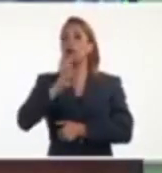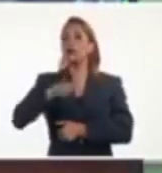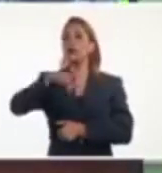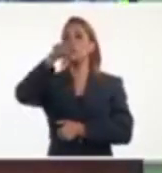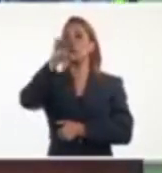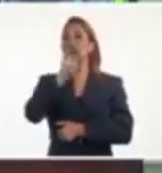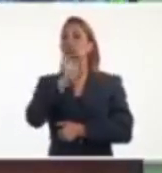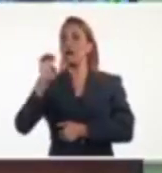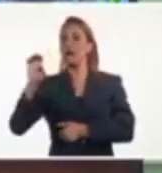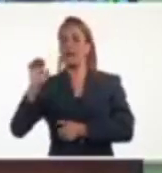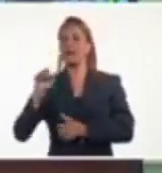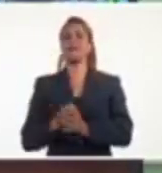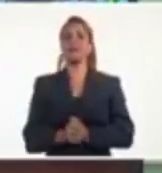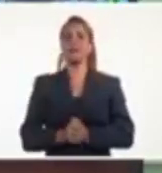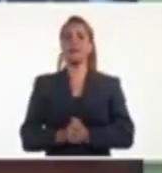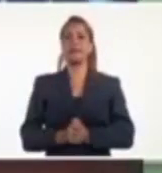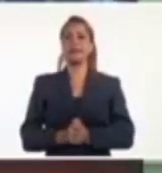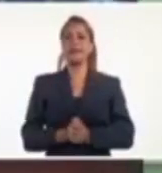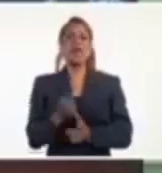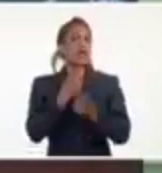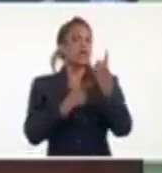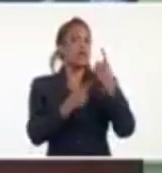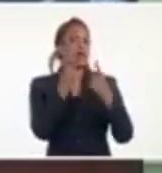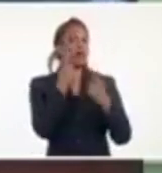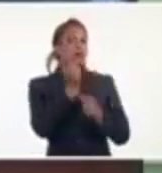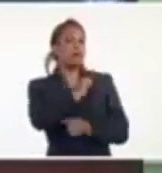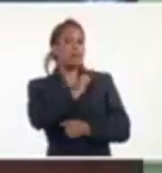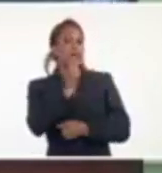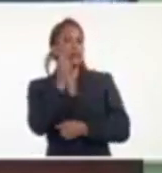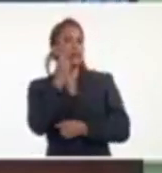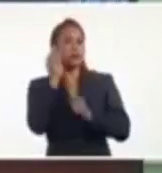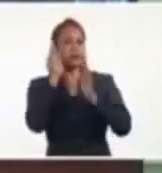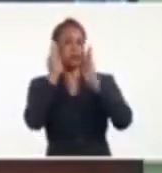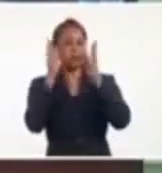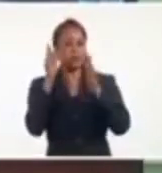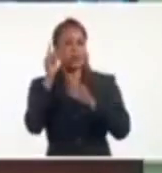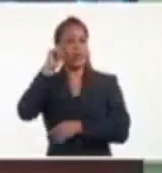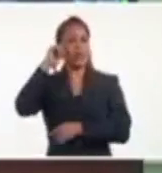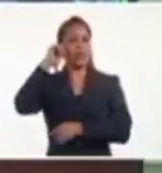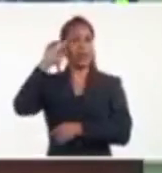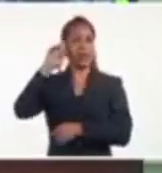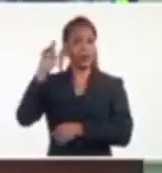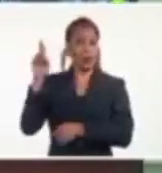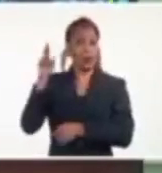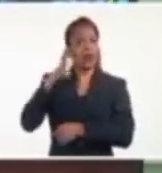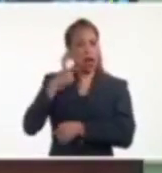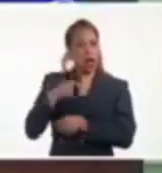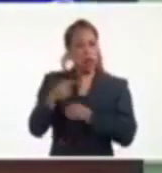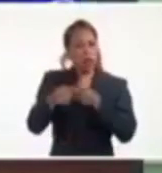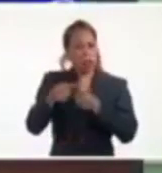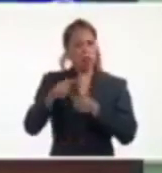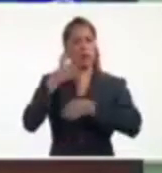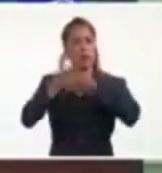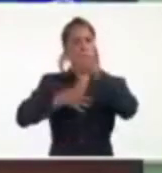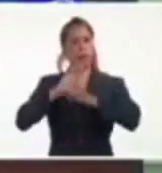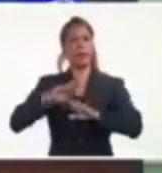Y ese es un detalle que quiero que mantengan en la memoria porque vamos a hablar de él dentro de un momento.